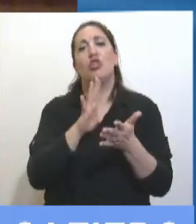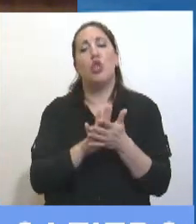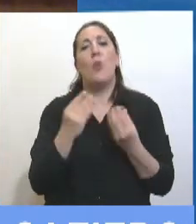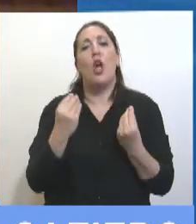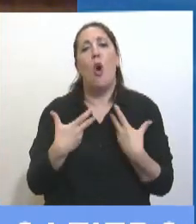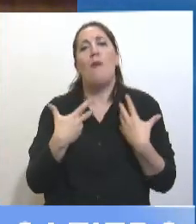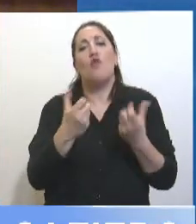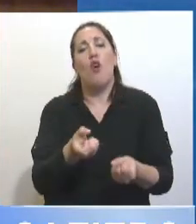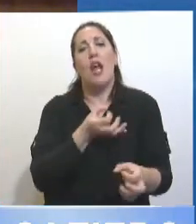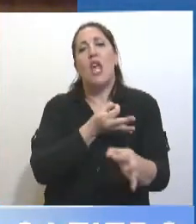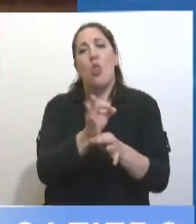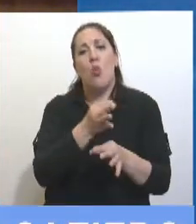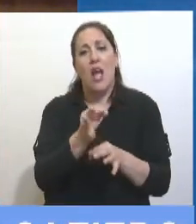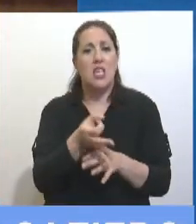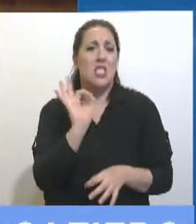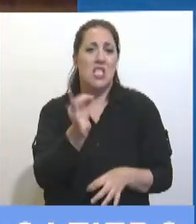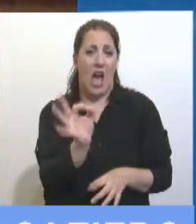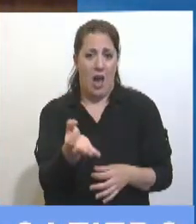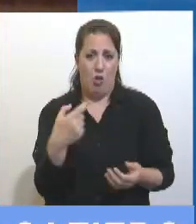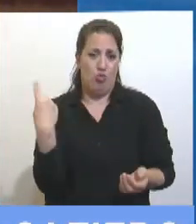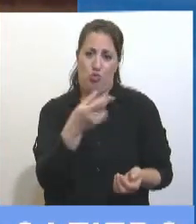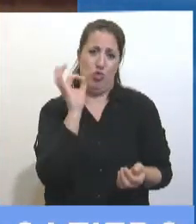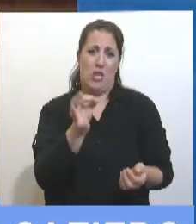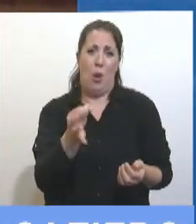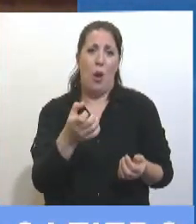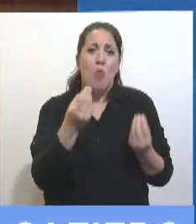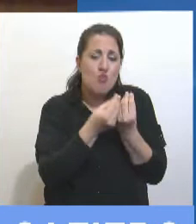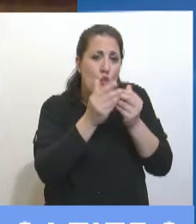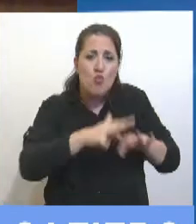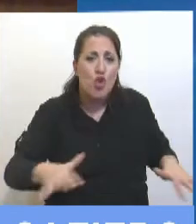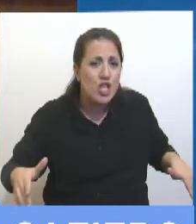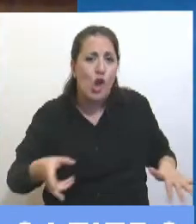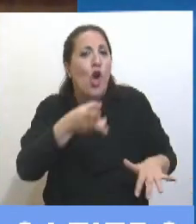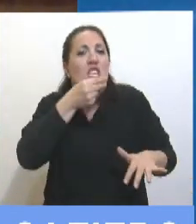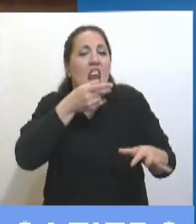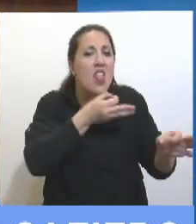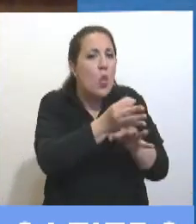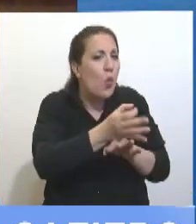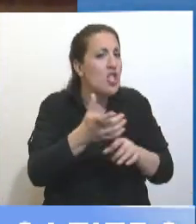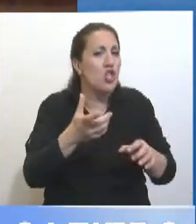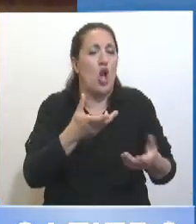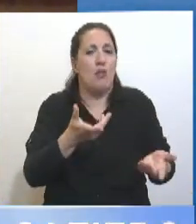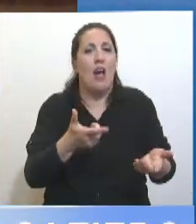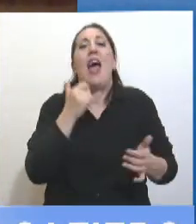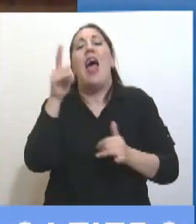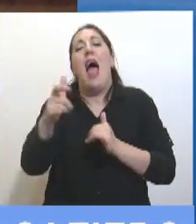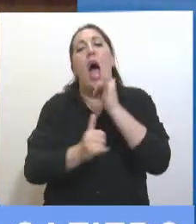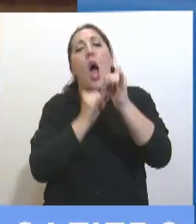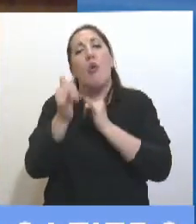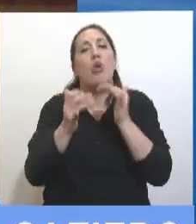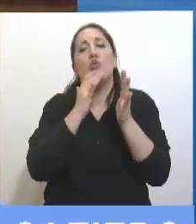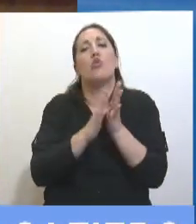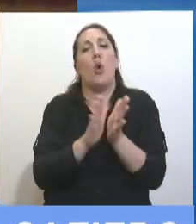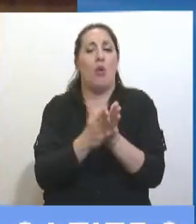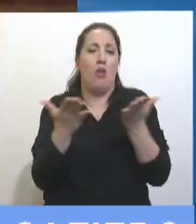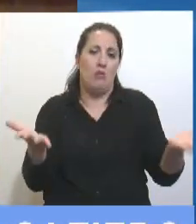cuando sabemos que no todos los chicos están recibiendo educación. Una pena. Nos habló de los cuadernillos, que son